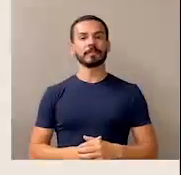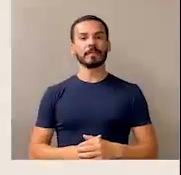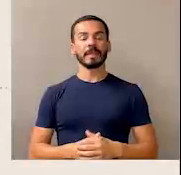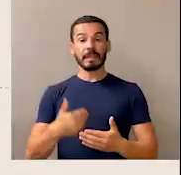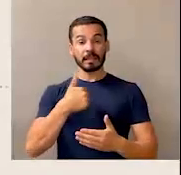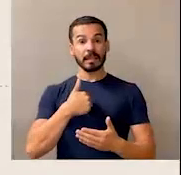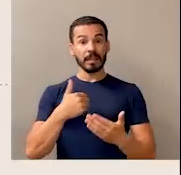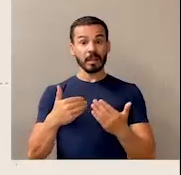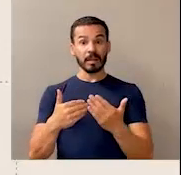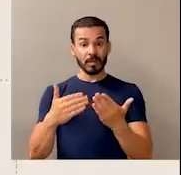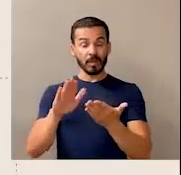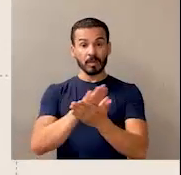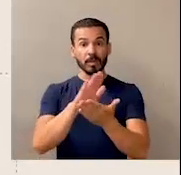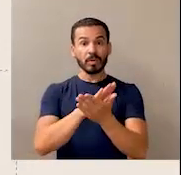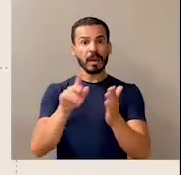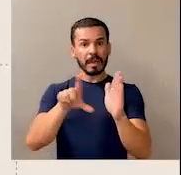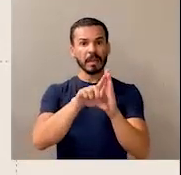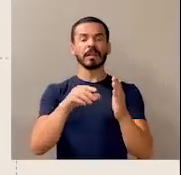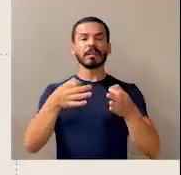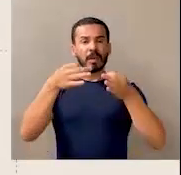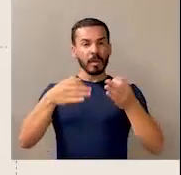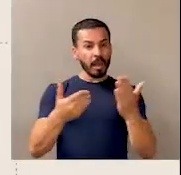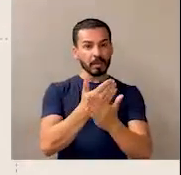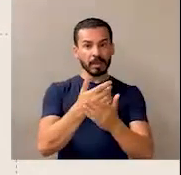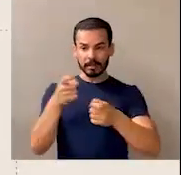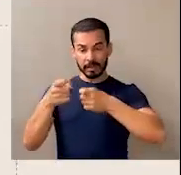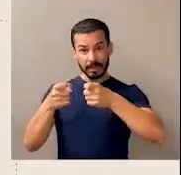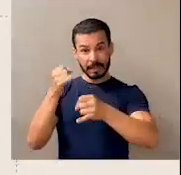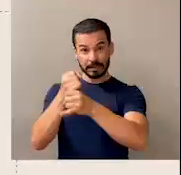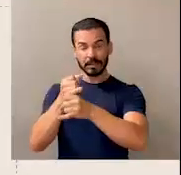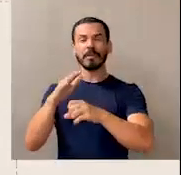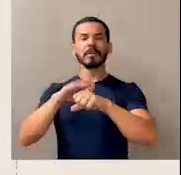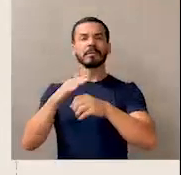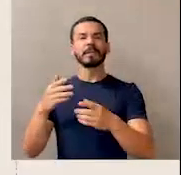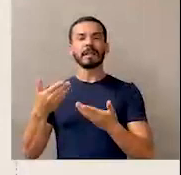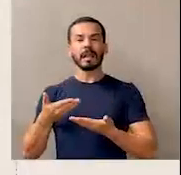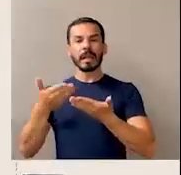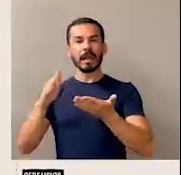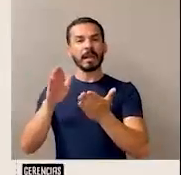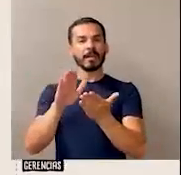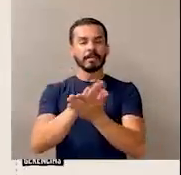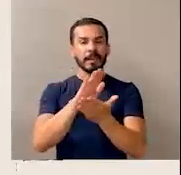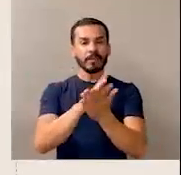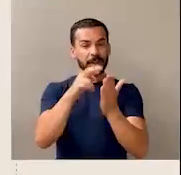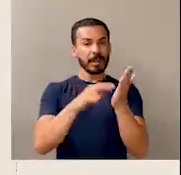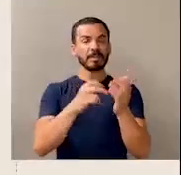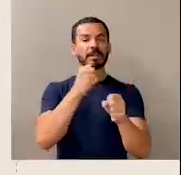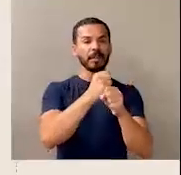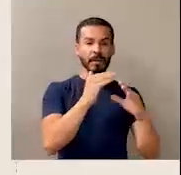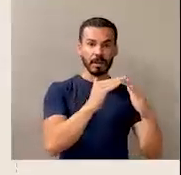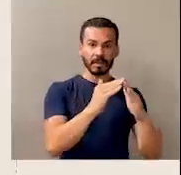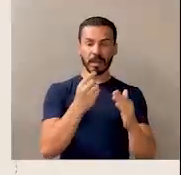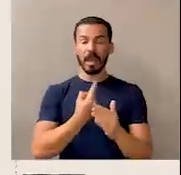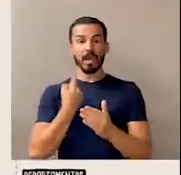Contar con una normativa actualizada, que rija el accionar de la institución, permitió la emisión de los reglamentos de teletrabajo,